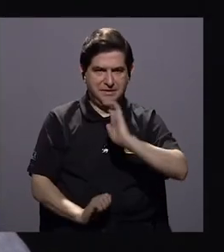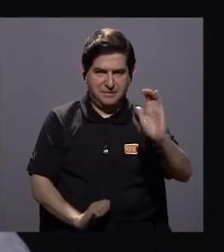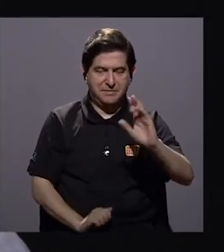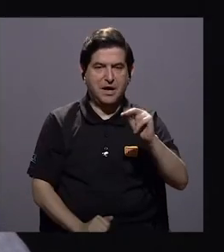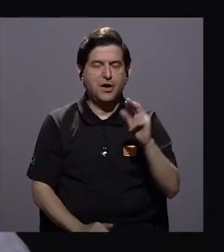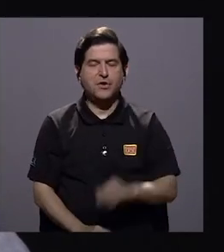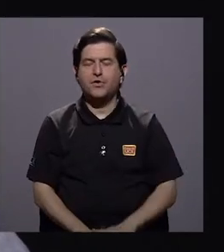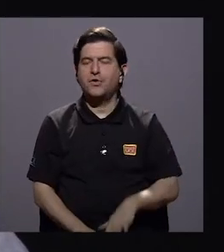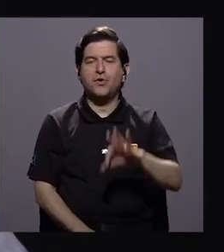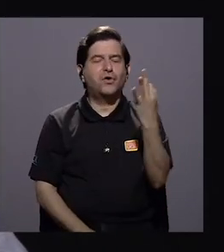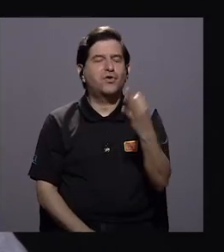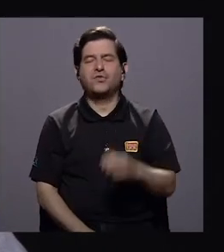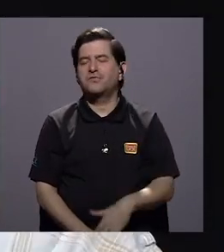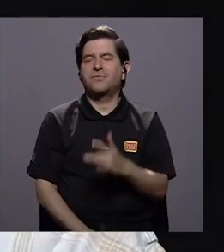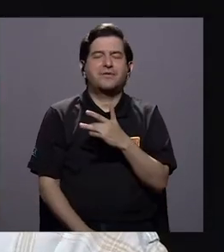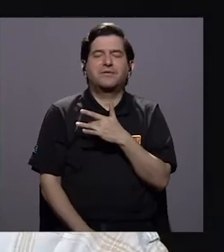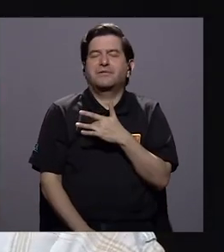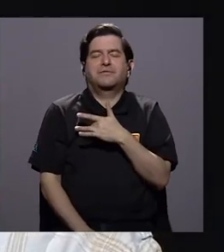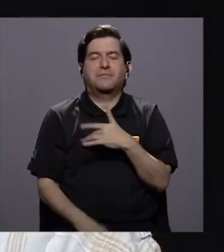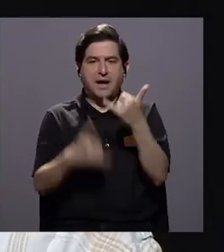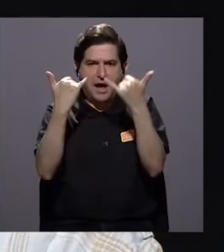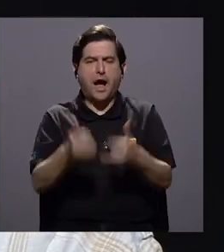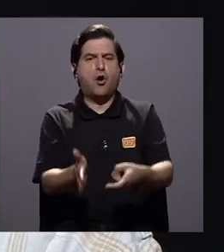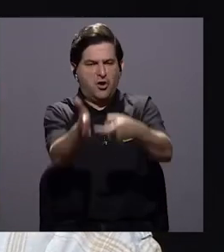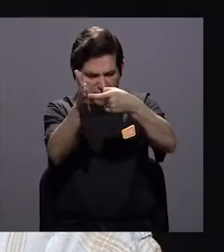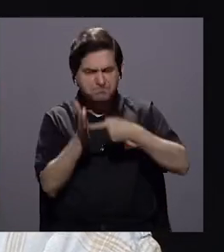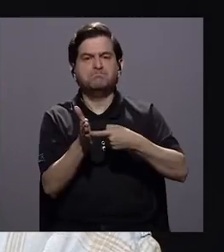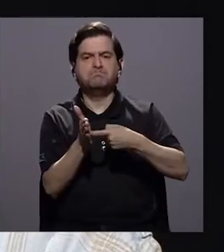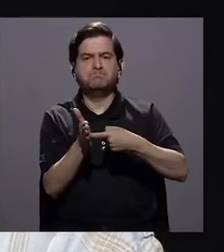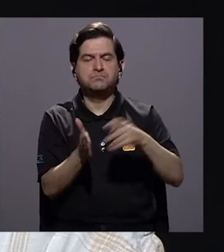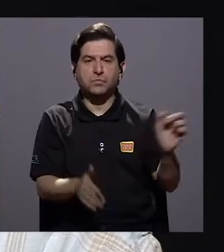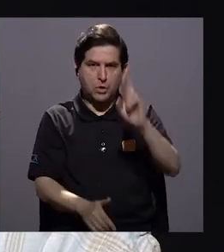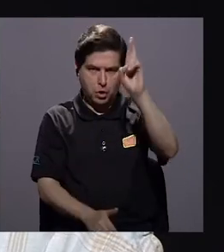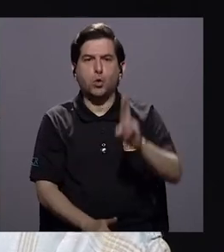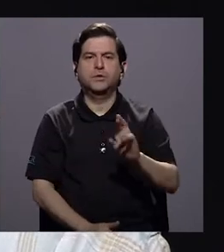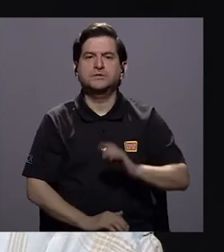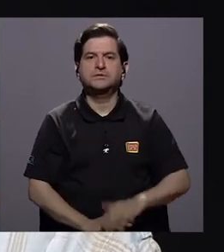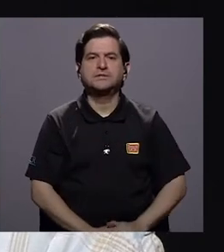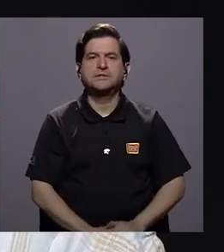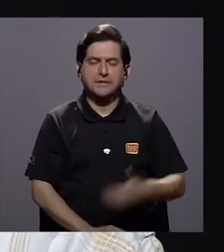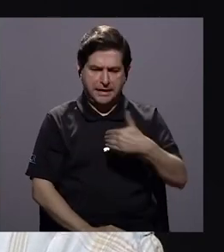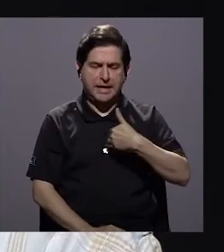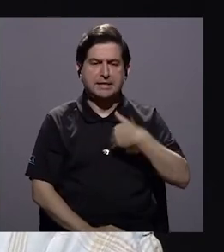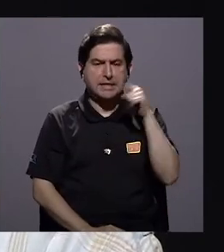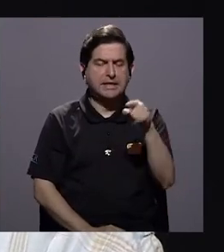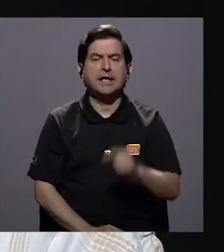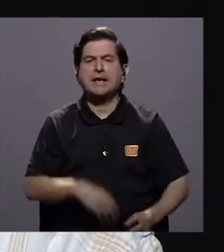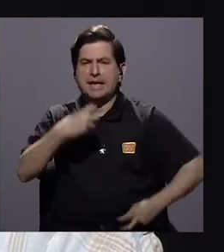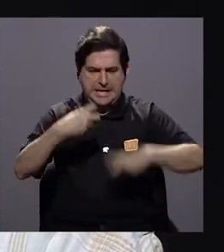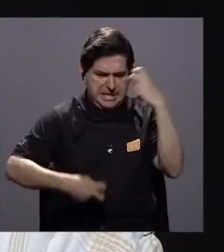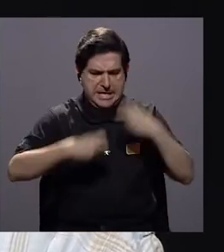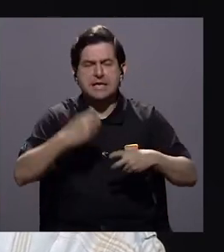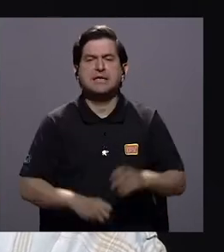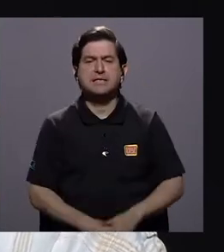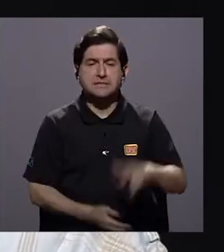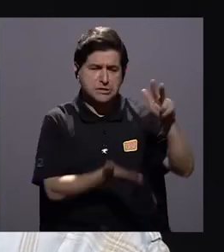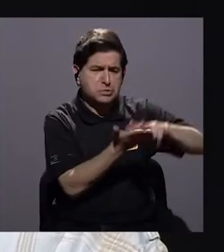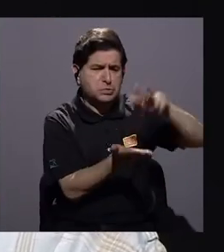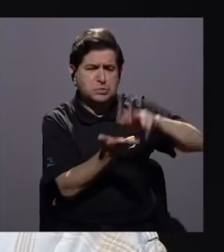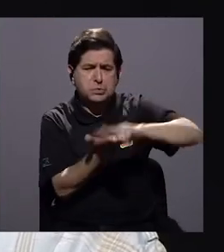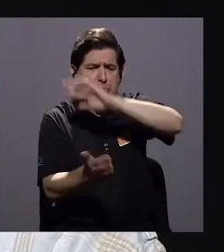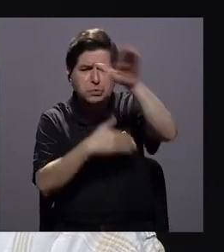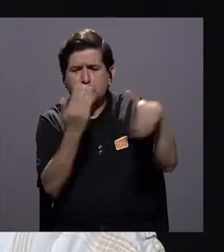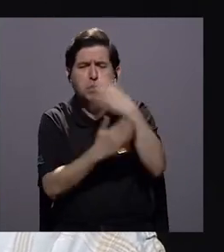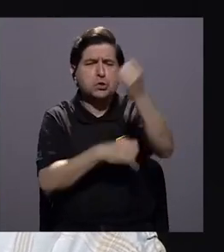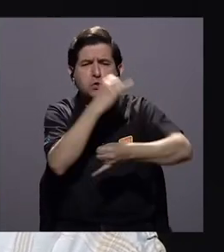las niñas, ya no en un criterio romántico, sino en un criterio de exigibilidad. Y Costa Rica, claro, Costa Rica tiene esa crisis siempre, ratifica